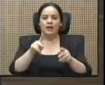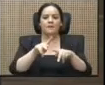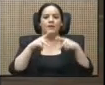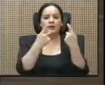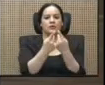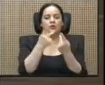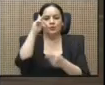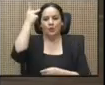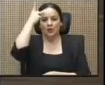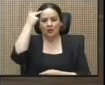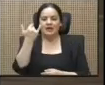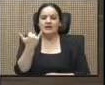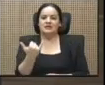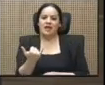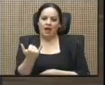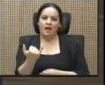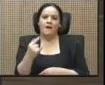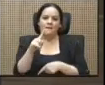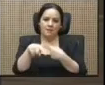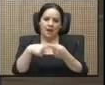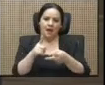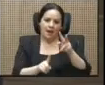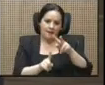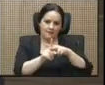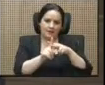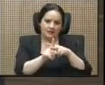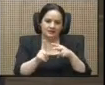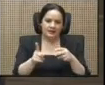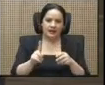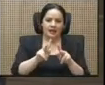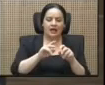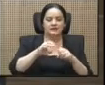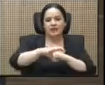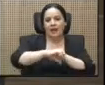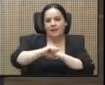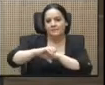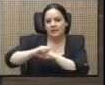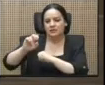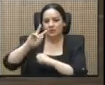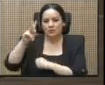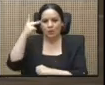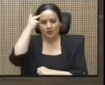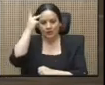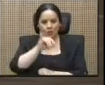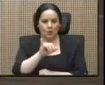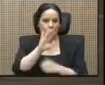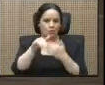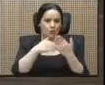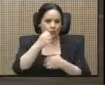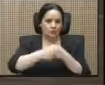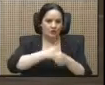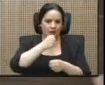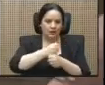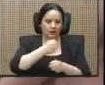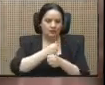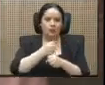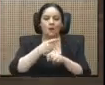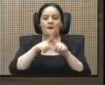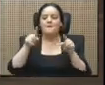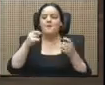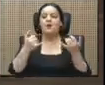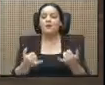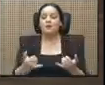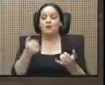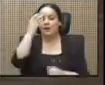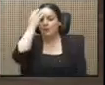las campañas políticas como todos los años. Bueno, en esta ocasión yo creo que están preocupados porque